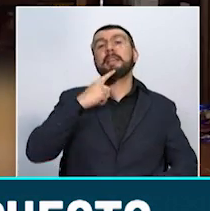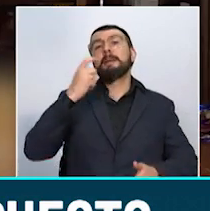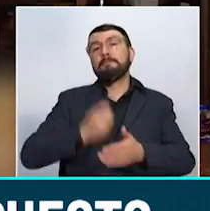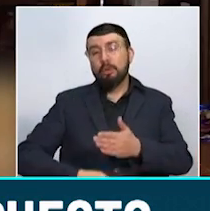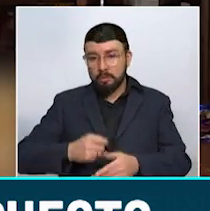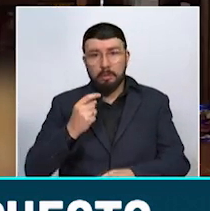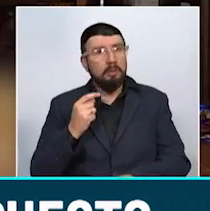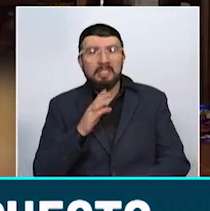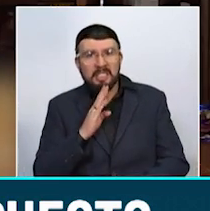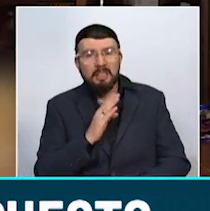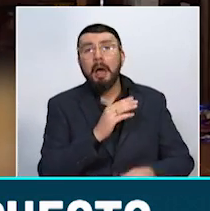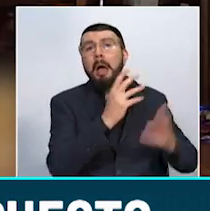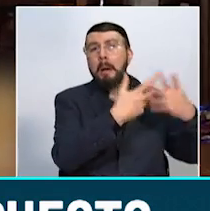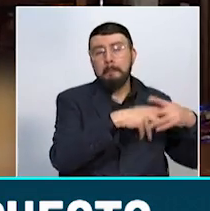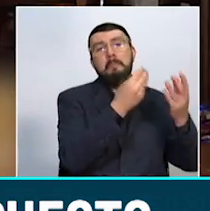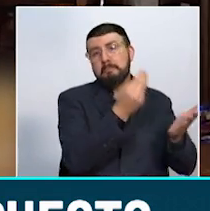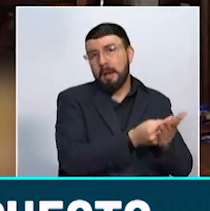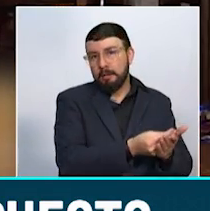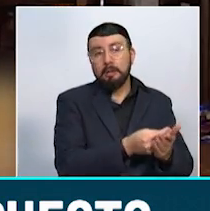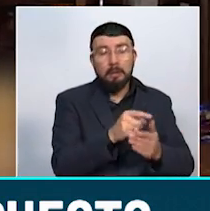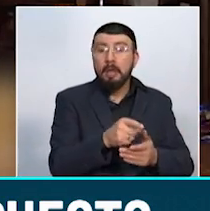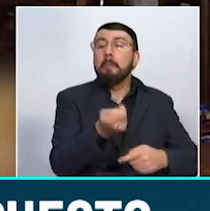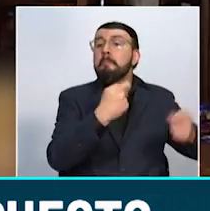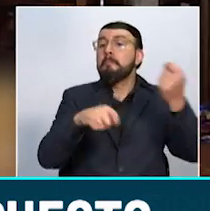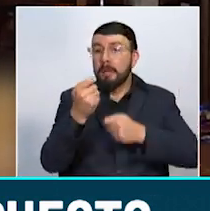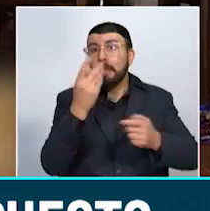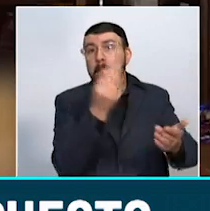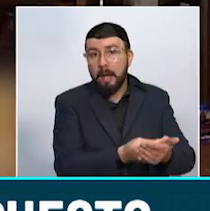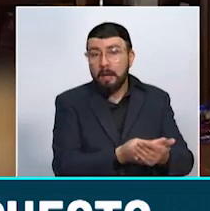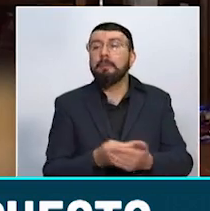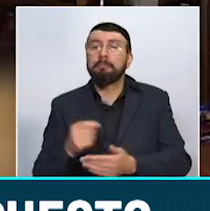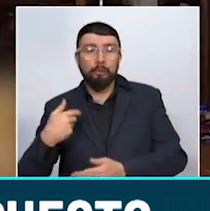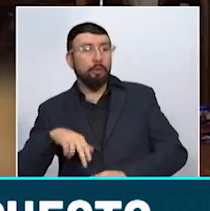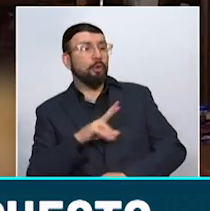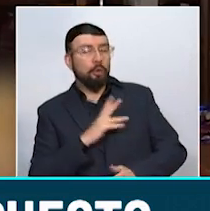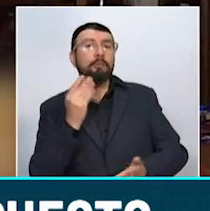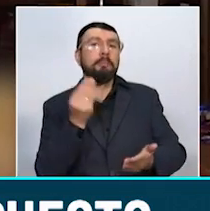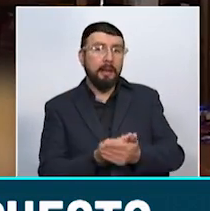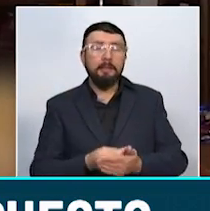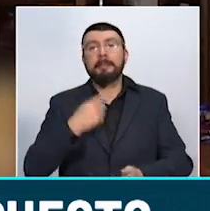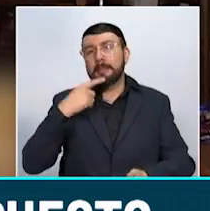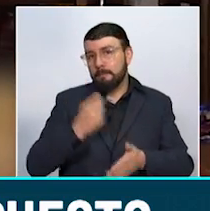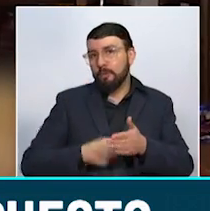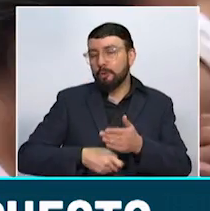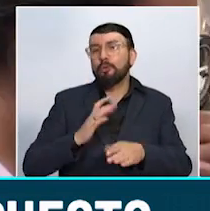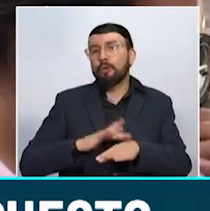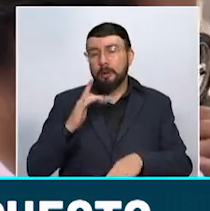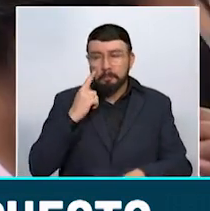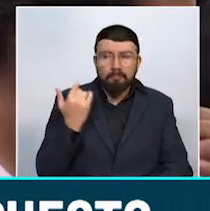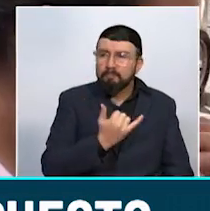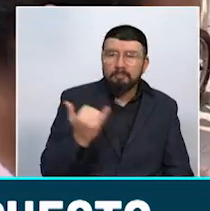Lo paga quien lo fabrica, lo paga quien lo distribuye y finalmente lo pagamos nosotros los contribuyentes. Esto opina la gente.